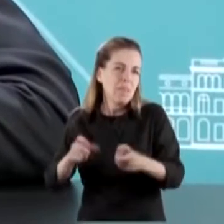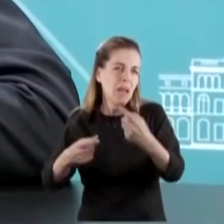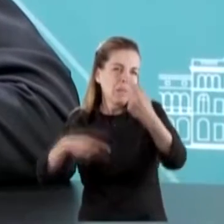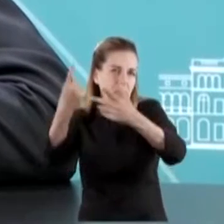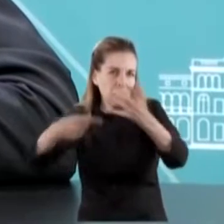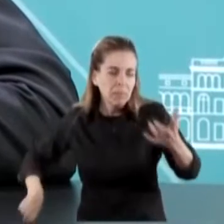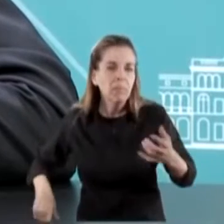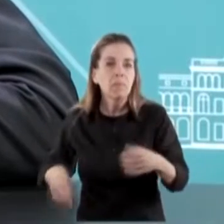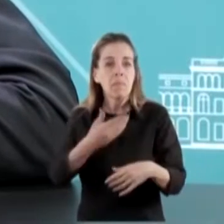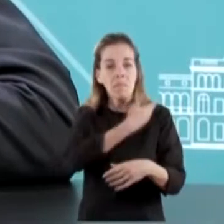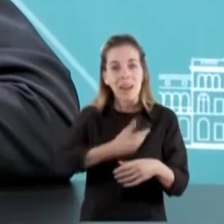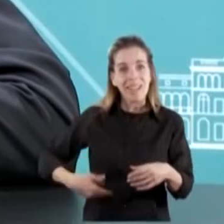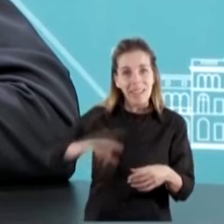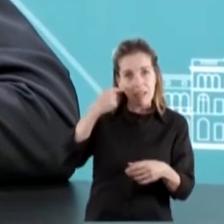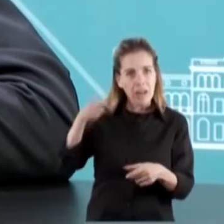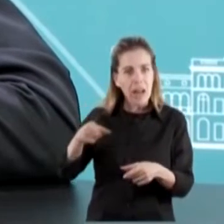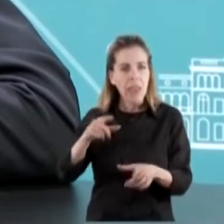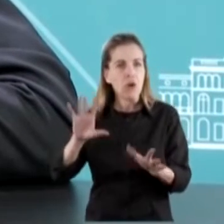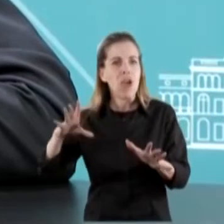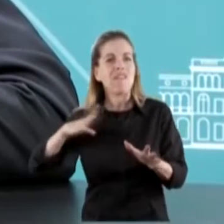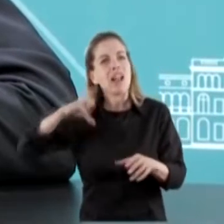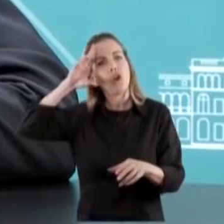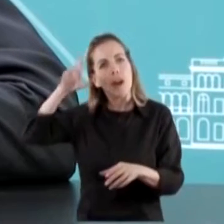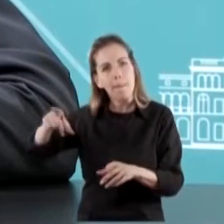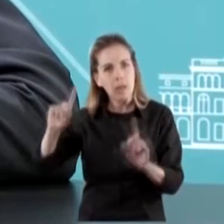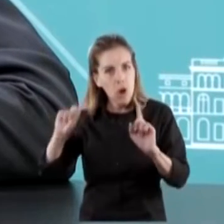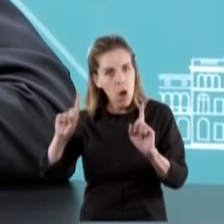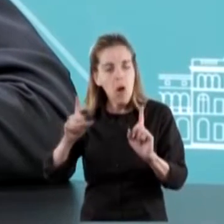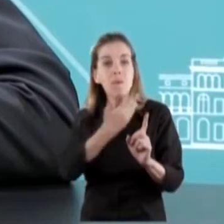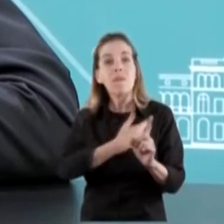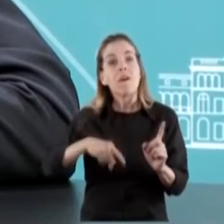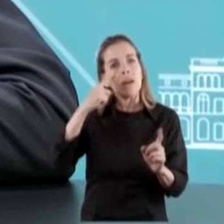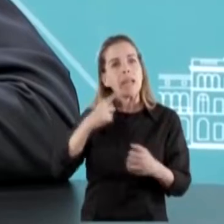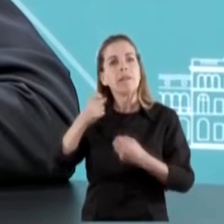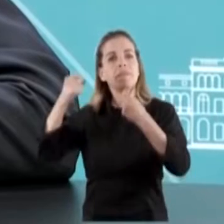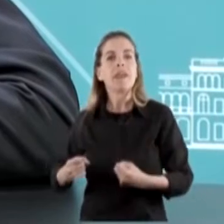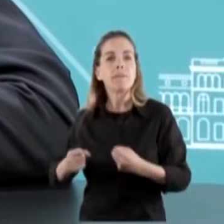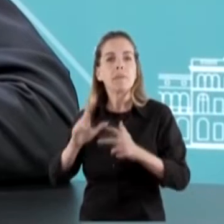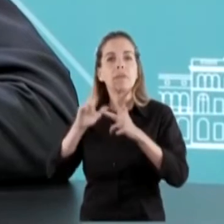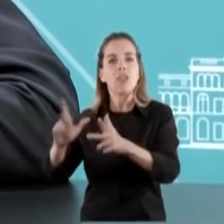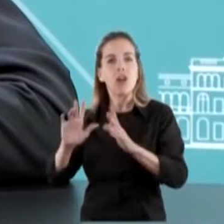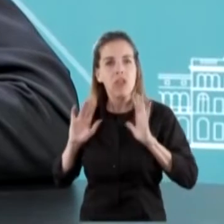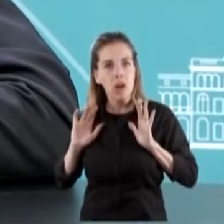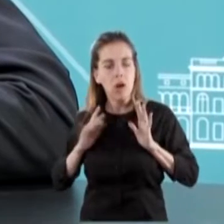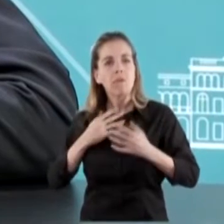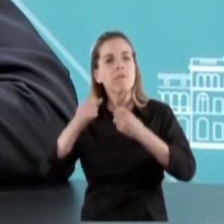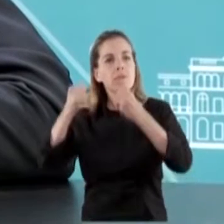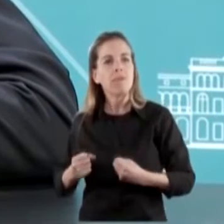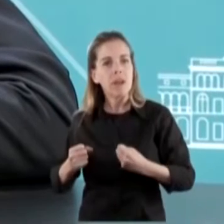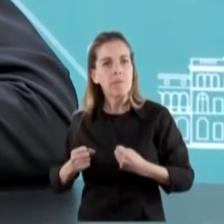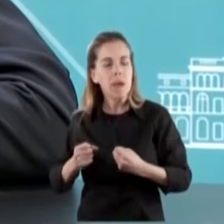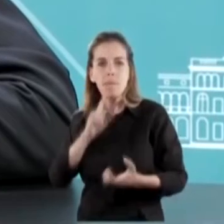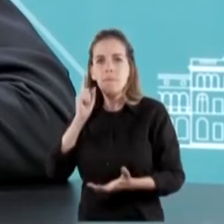El presidente no fue irrespetuoso en ningún momento, fue firme. El presidente fue firme y fue